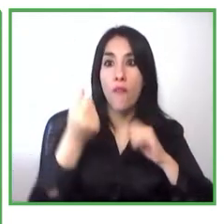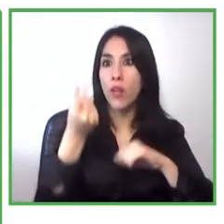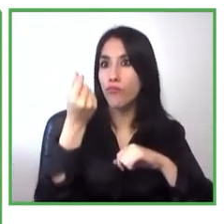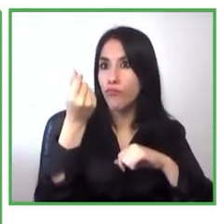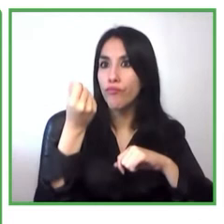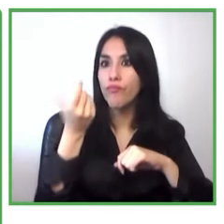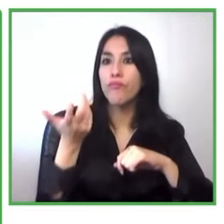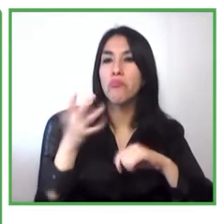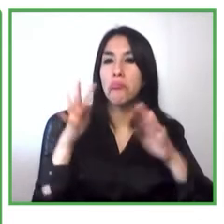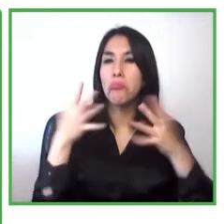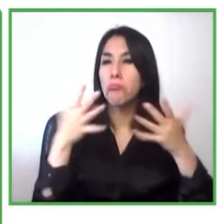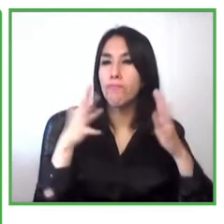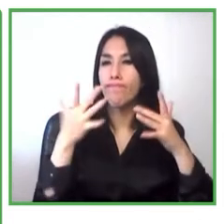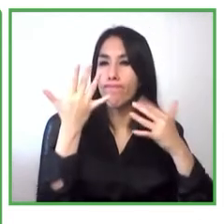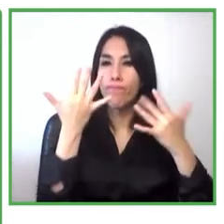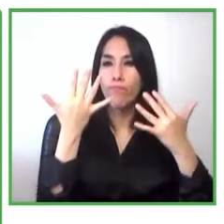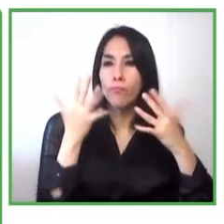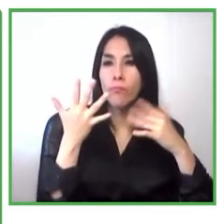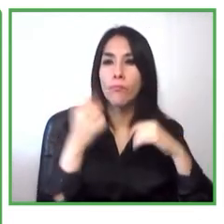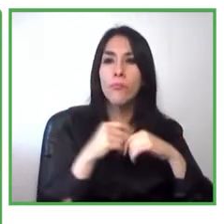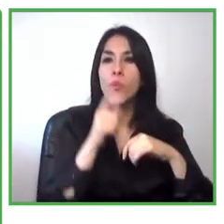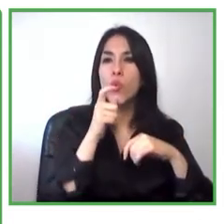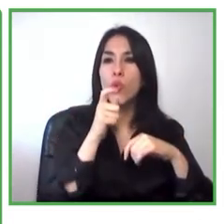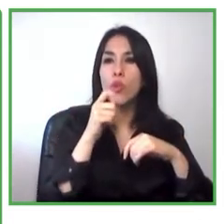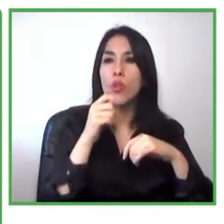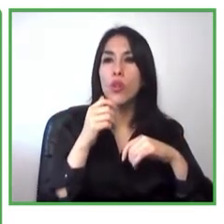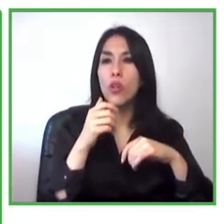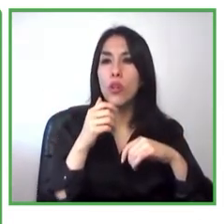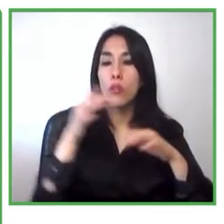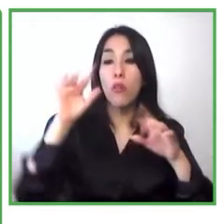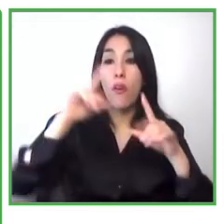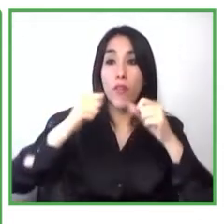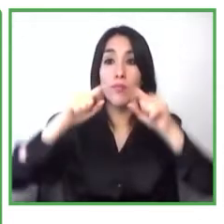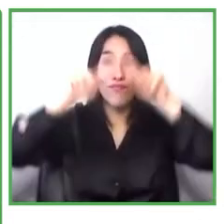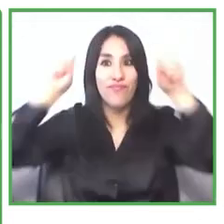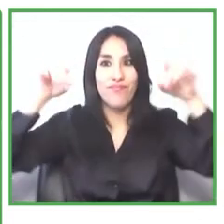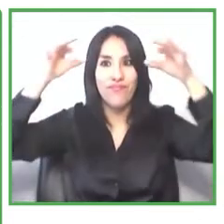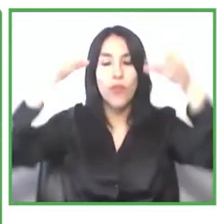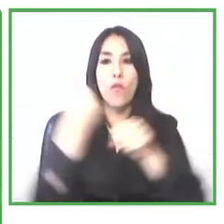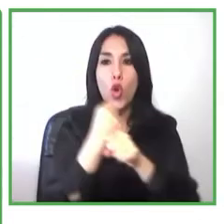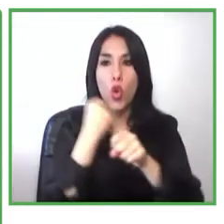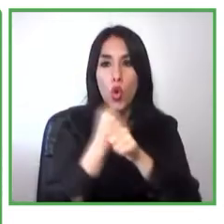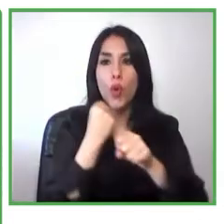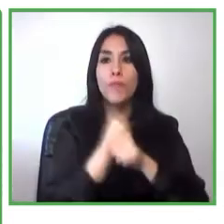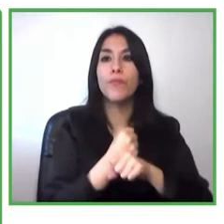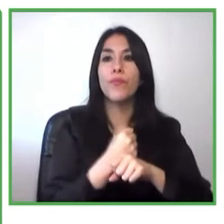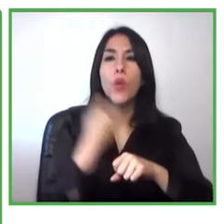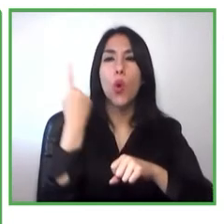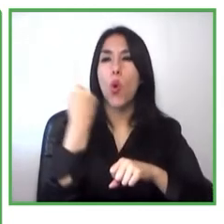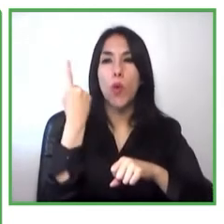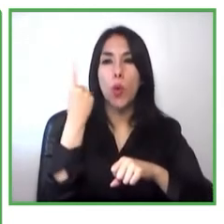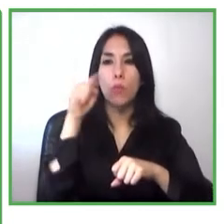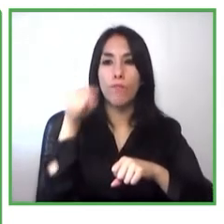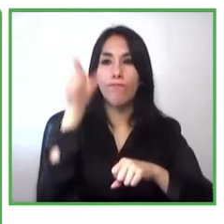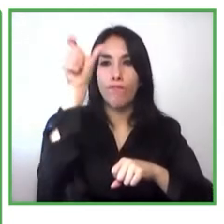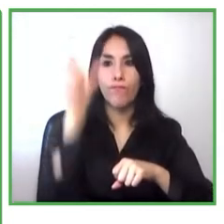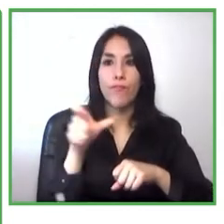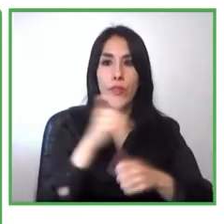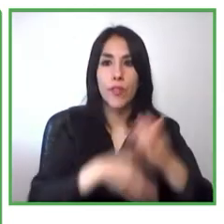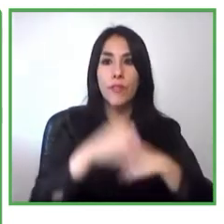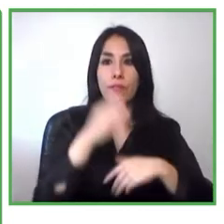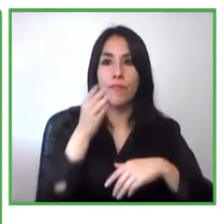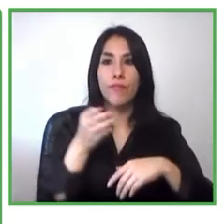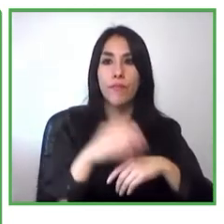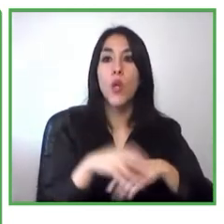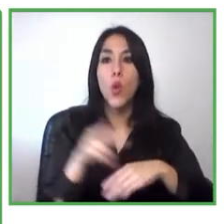guía a el trabajo autónomo para personas con discapacidades que es utilizado por el ministerio